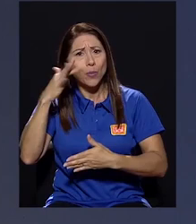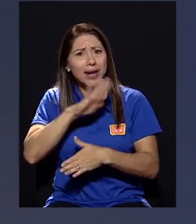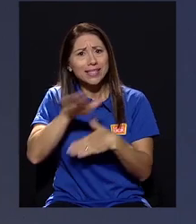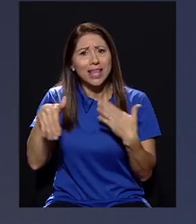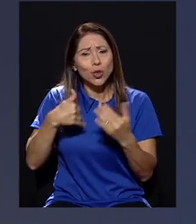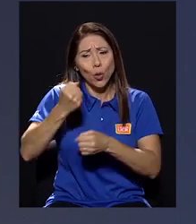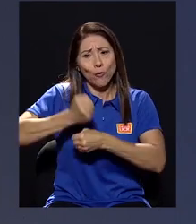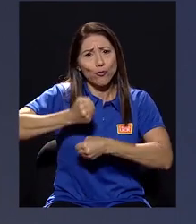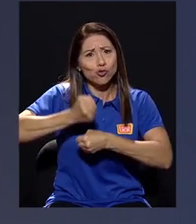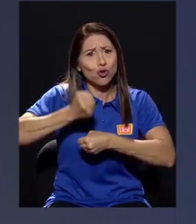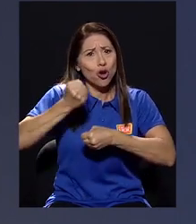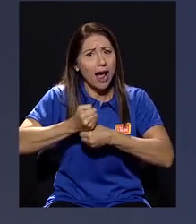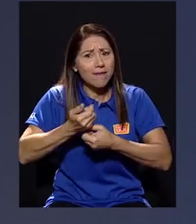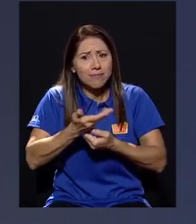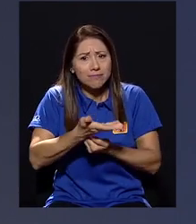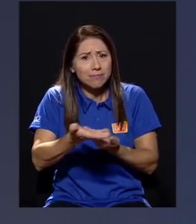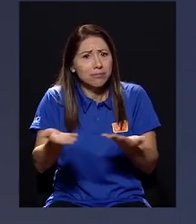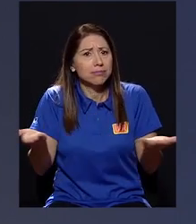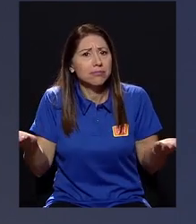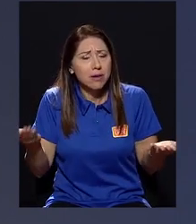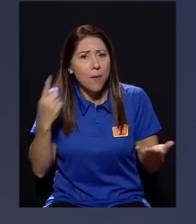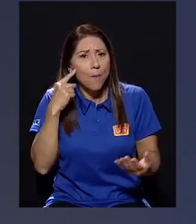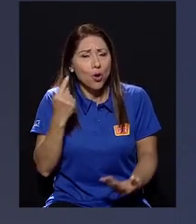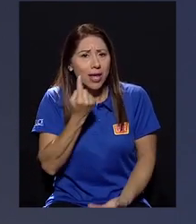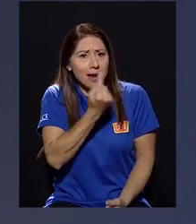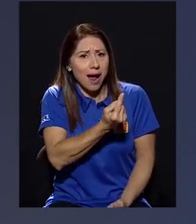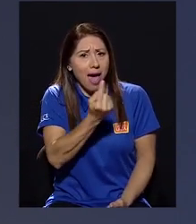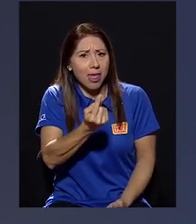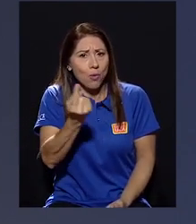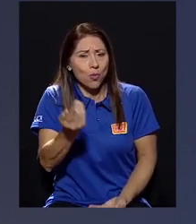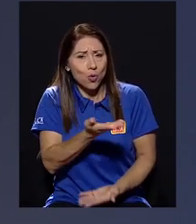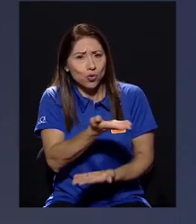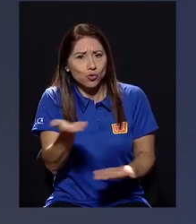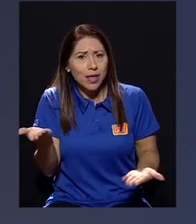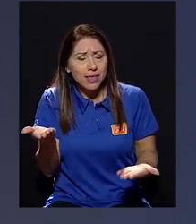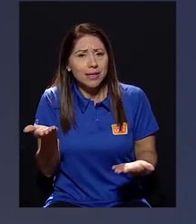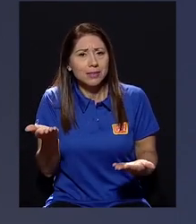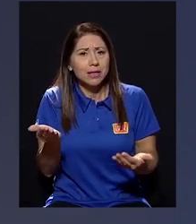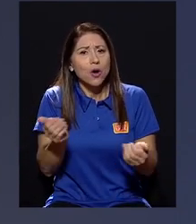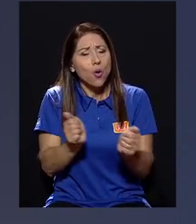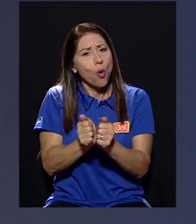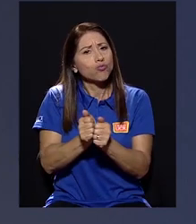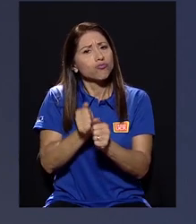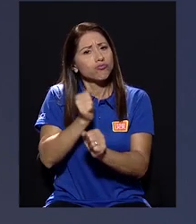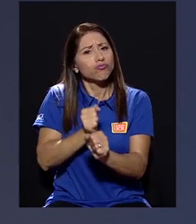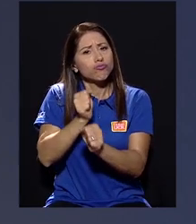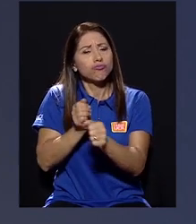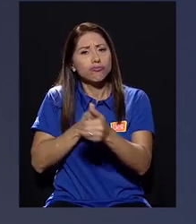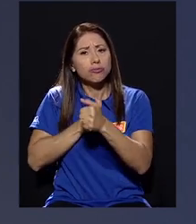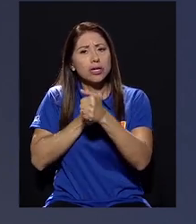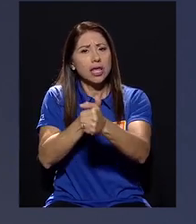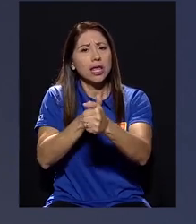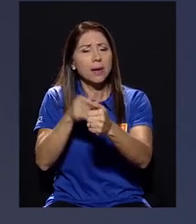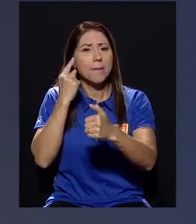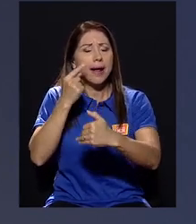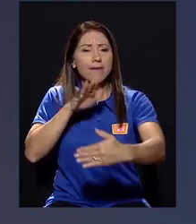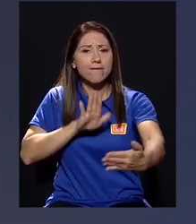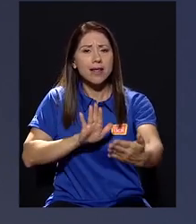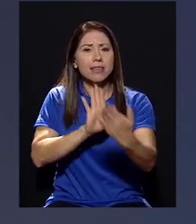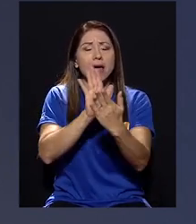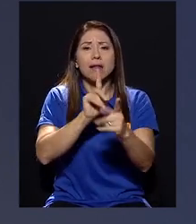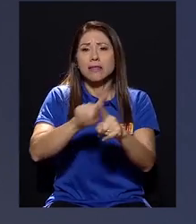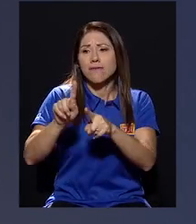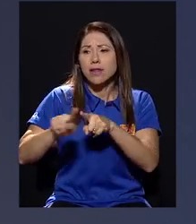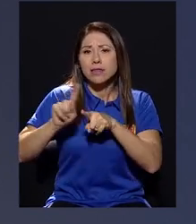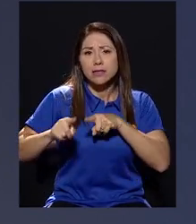a flor de piel, porque cada uno de ustedes tenía liderazgo para afrontar la posibilidad de realizar una serie